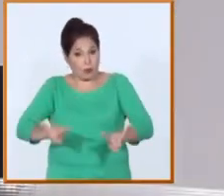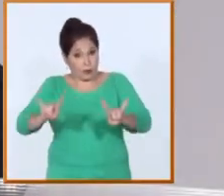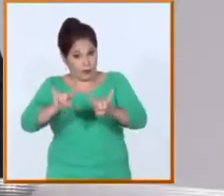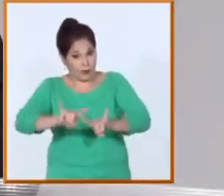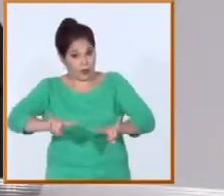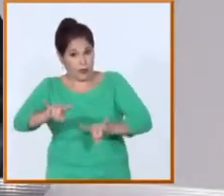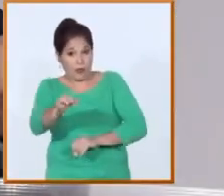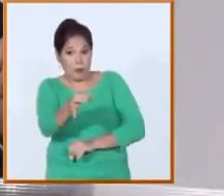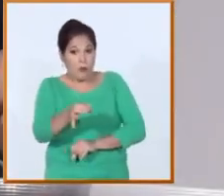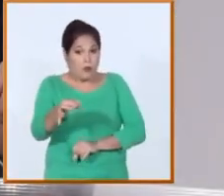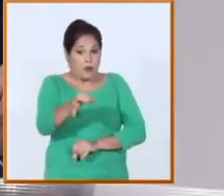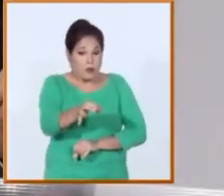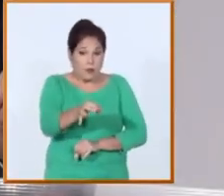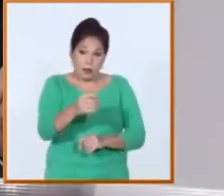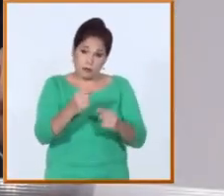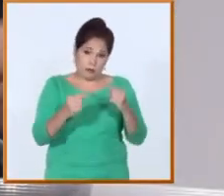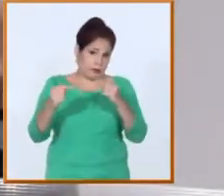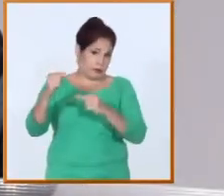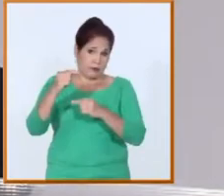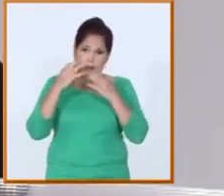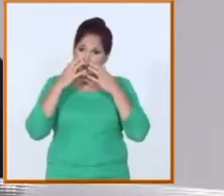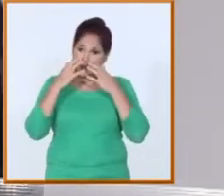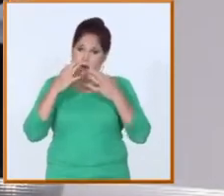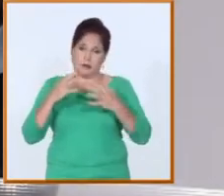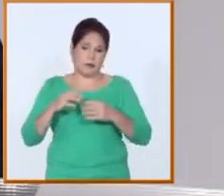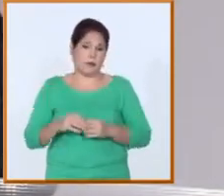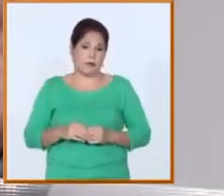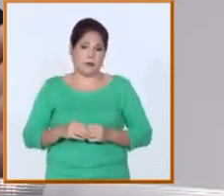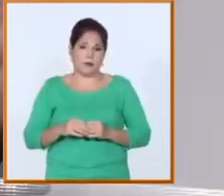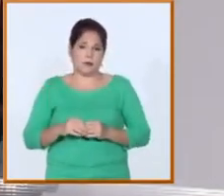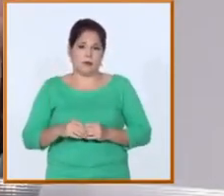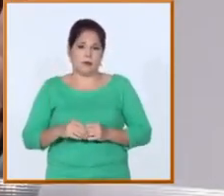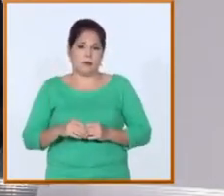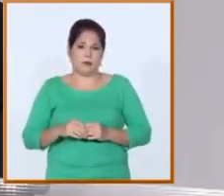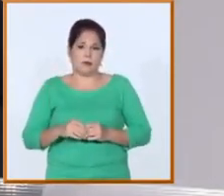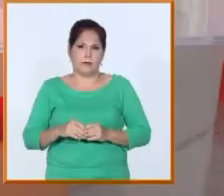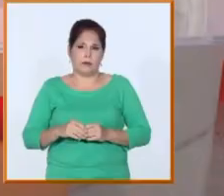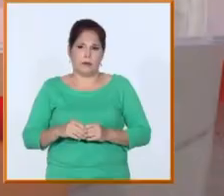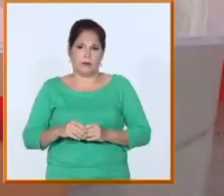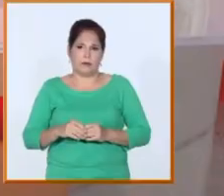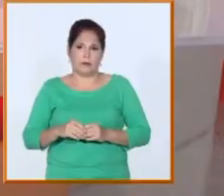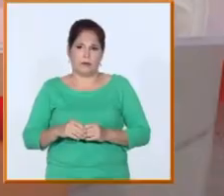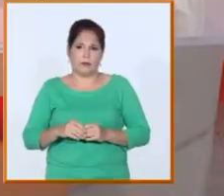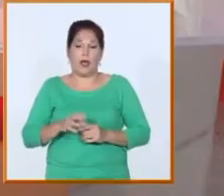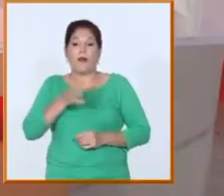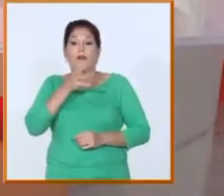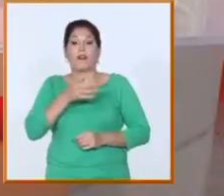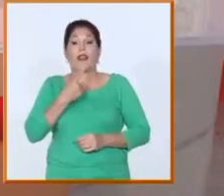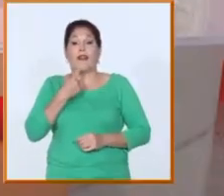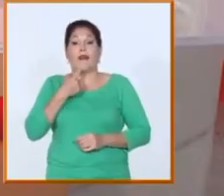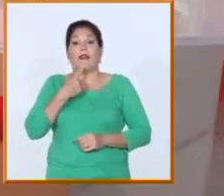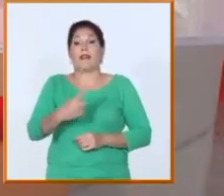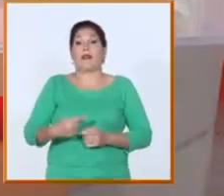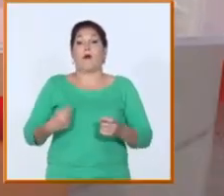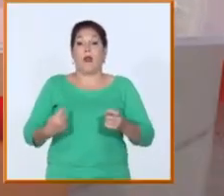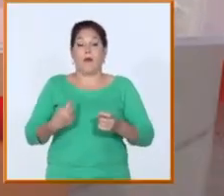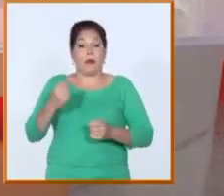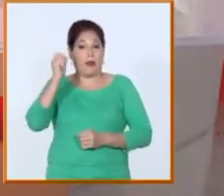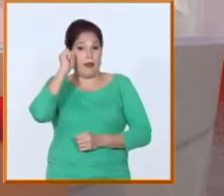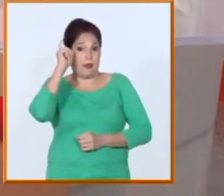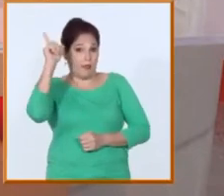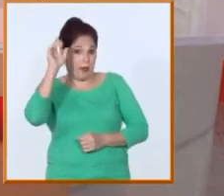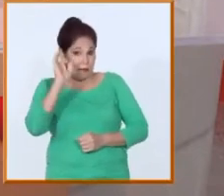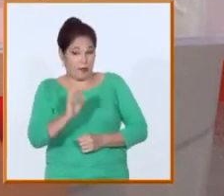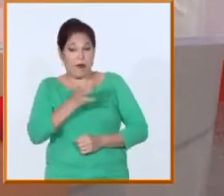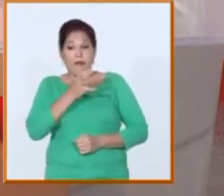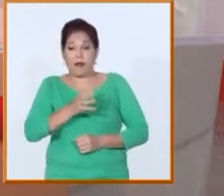municipales juegan un papel importantísimo con clave nosotros una idea de Fidel hace 20 años efectivamente otra idea de